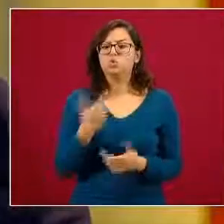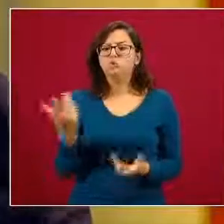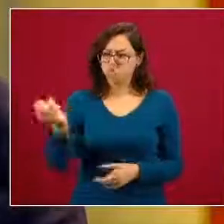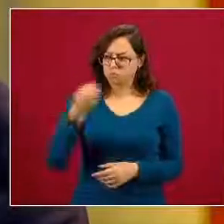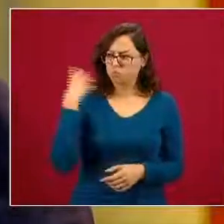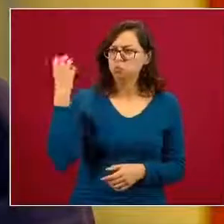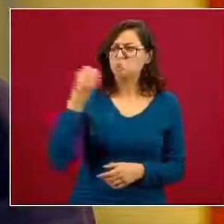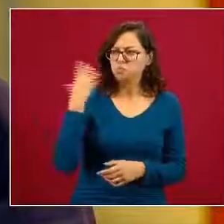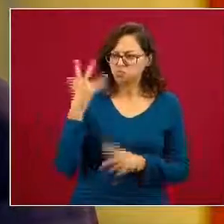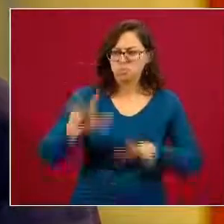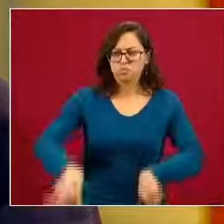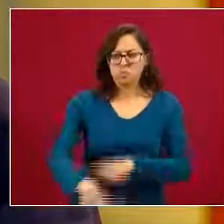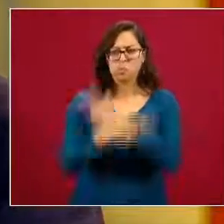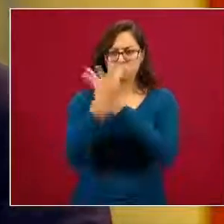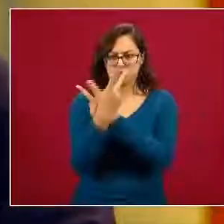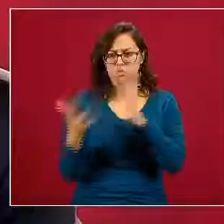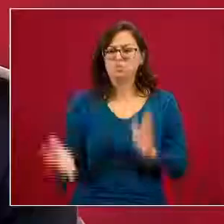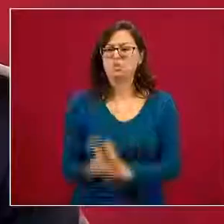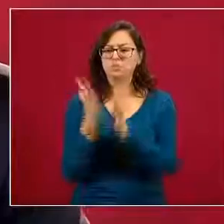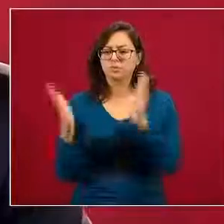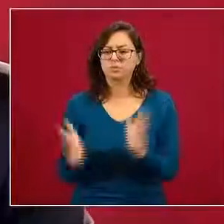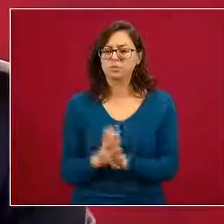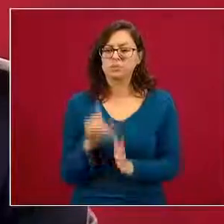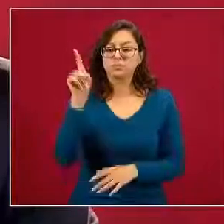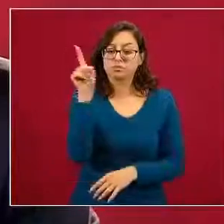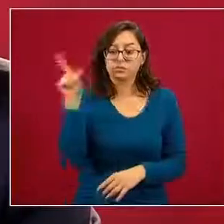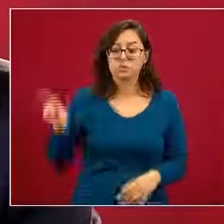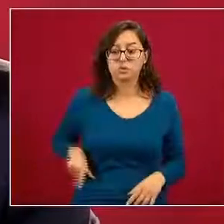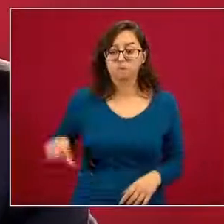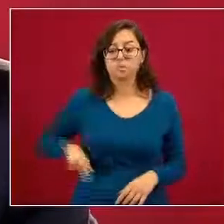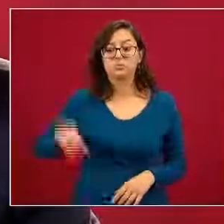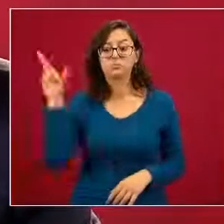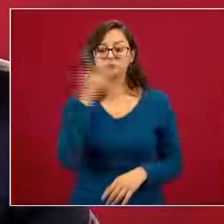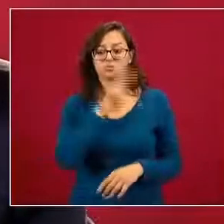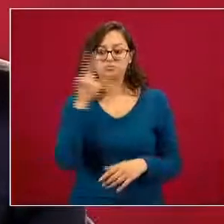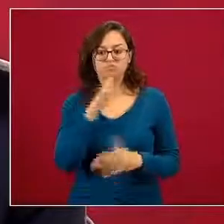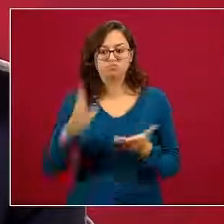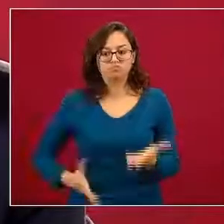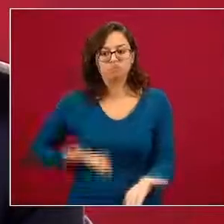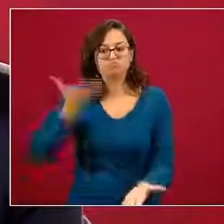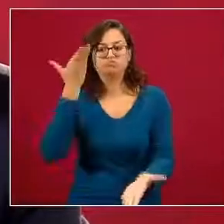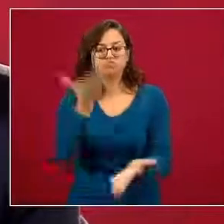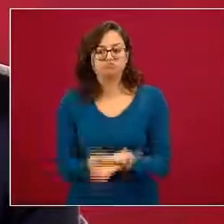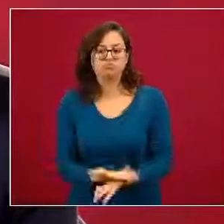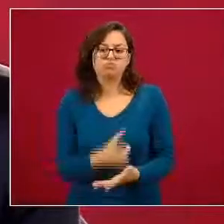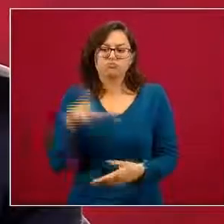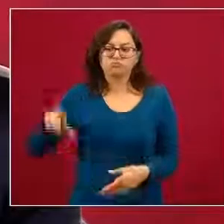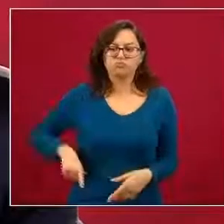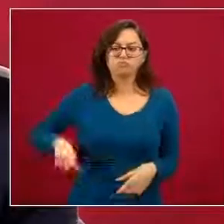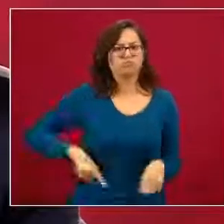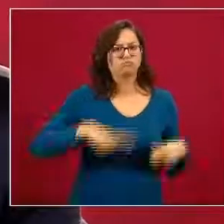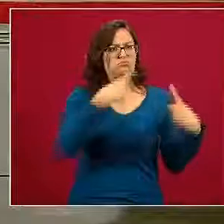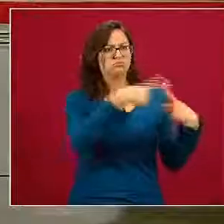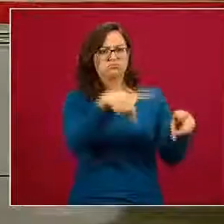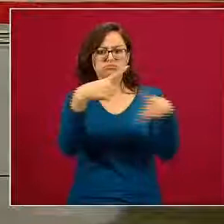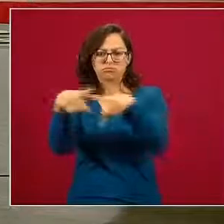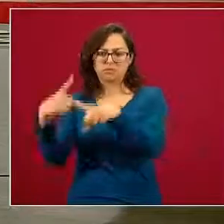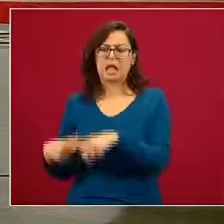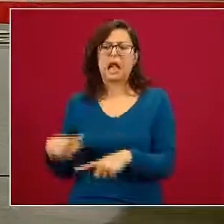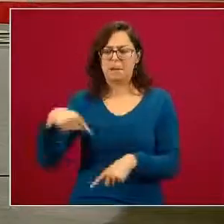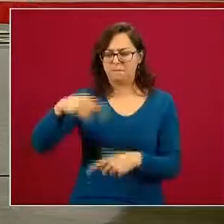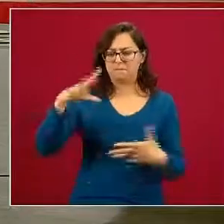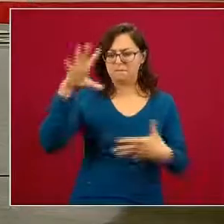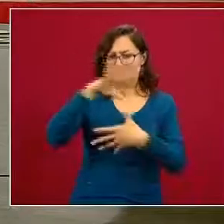foro virtual que el gobierno ruso organizó para presentarle a los distintos gobiernos de la región de América